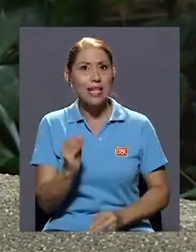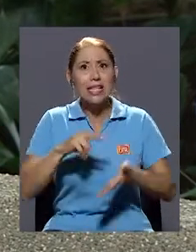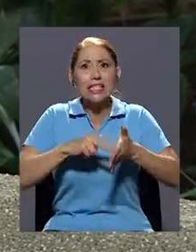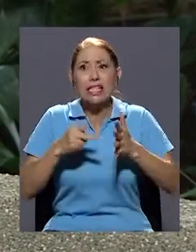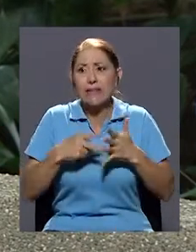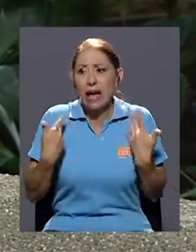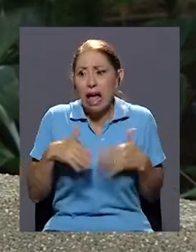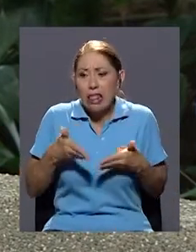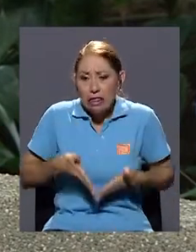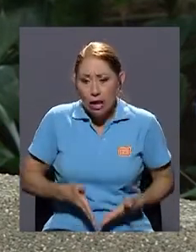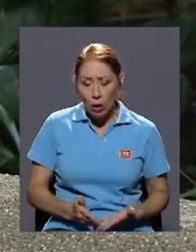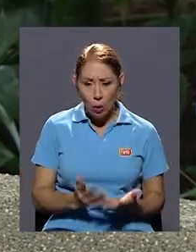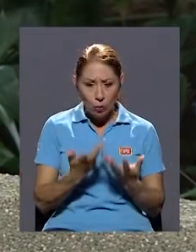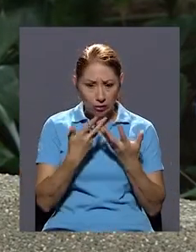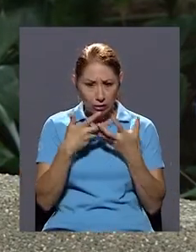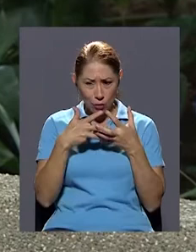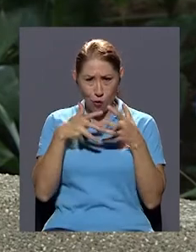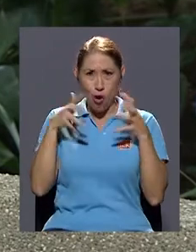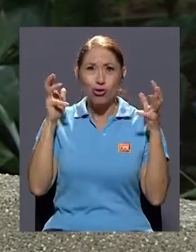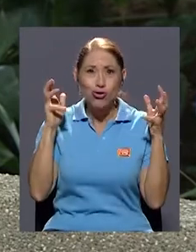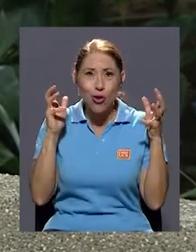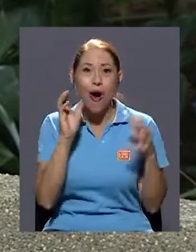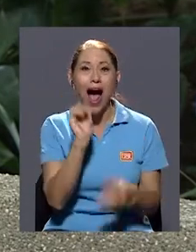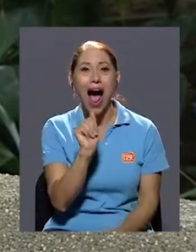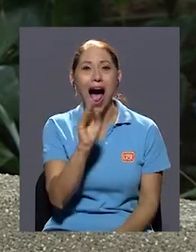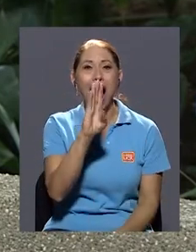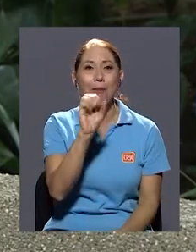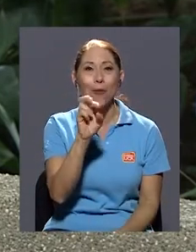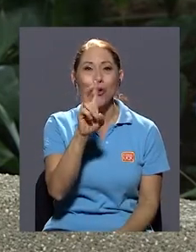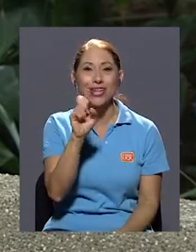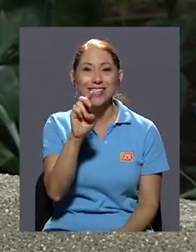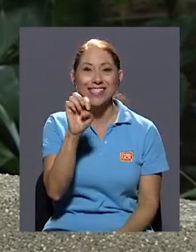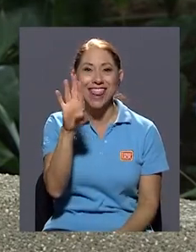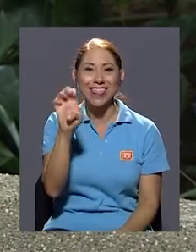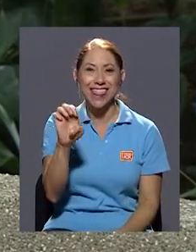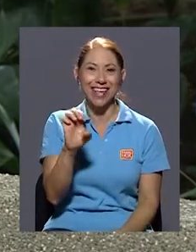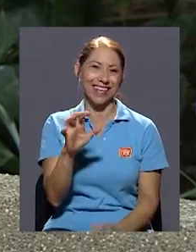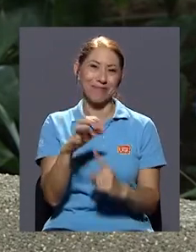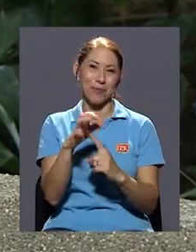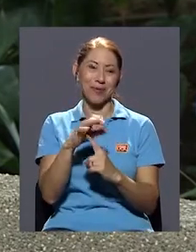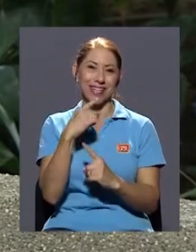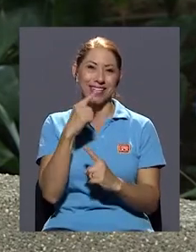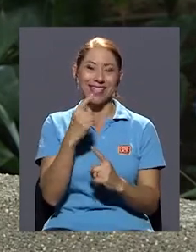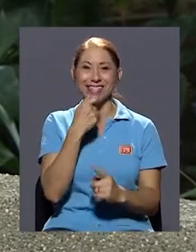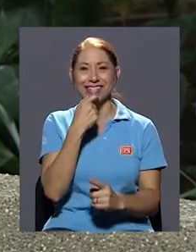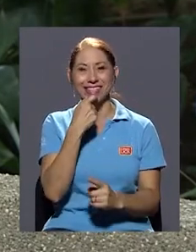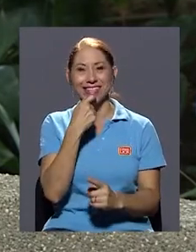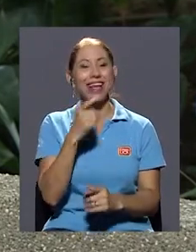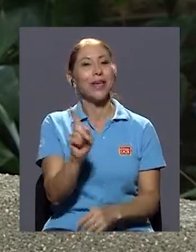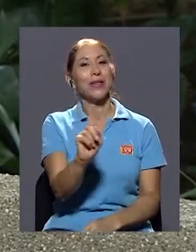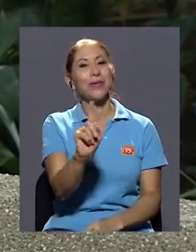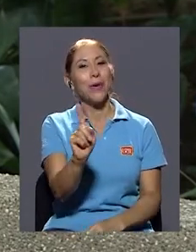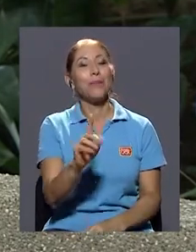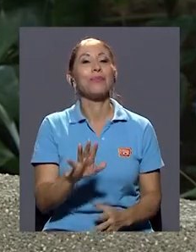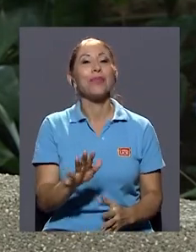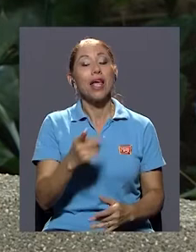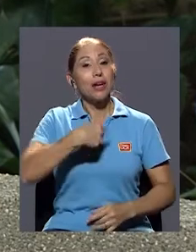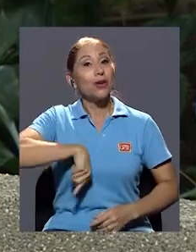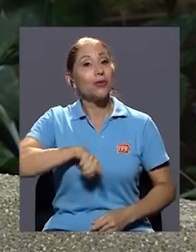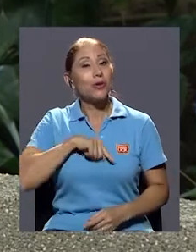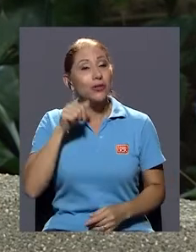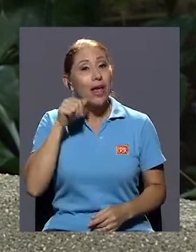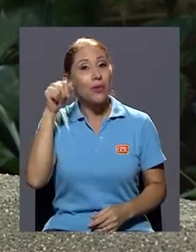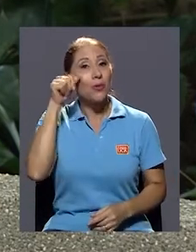monstruo, no es tener un aborrecente, como dicen popularmente. En la medida en nosotros como adultos nos hemos